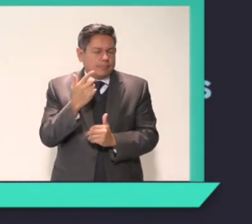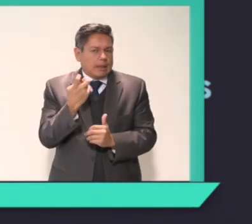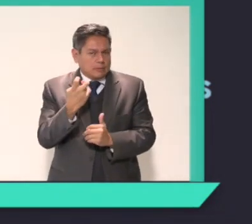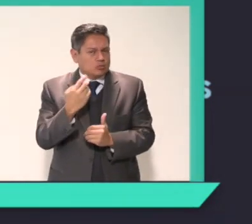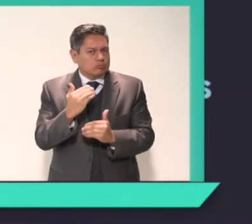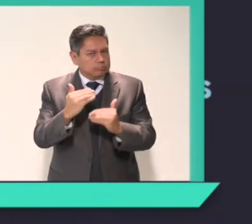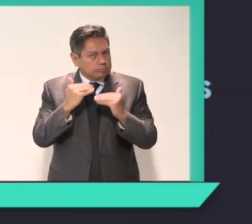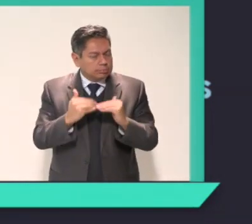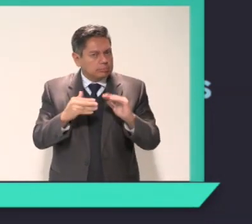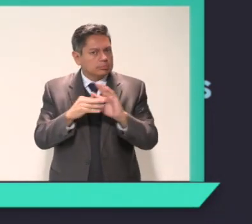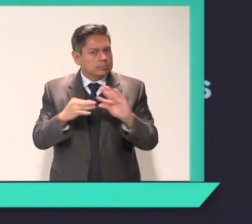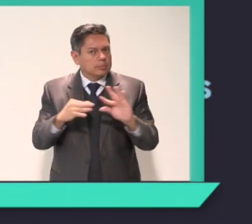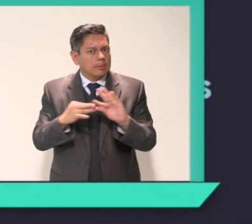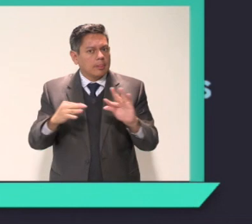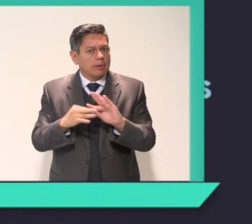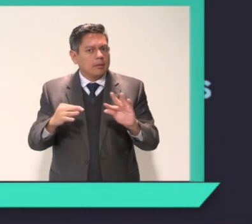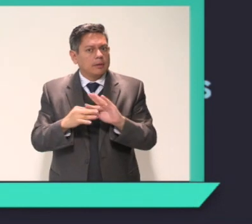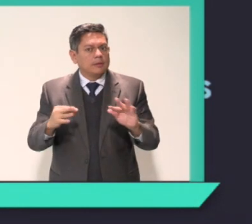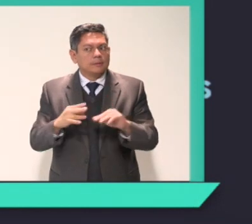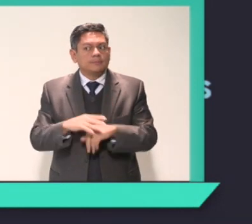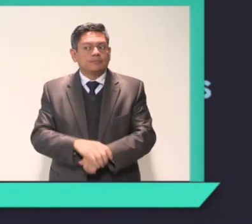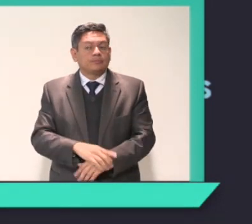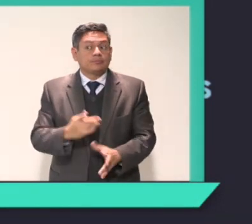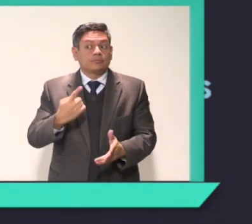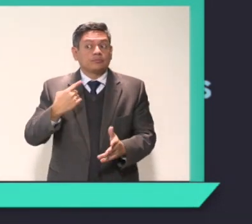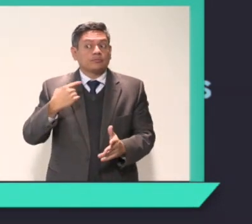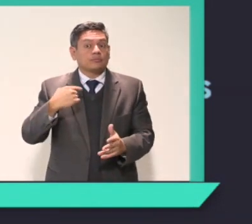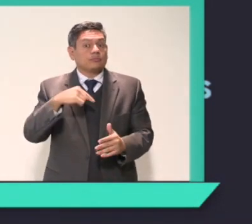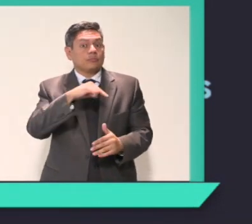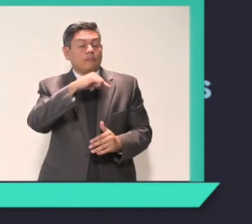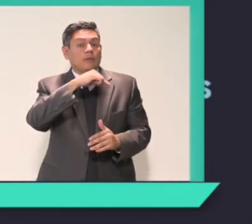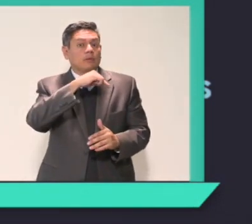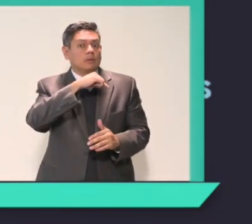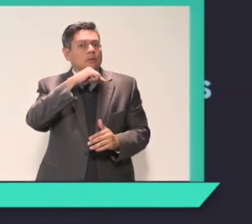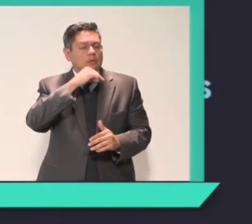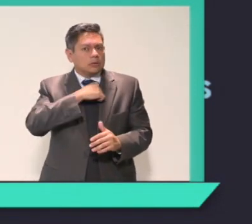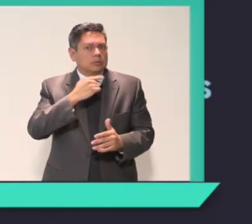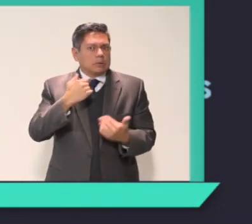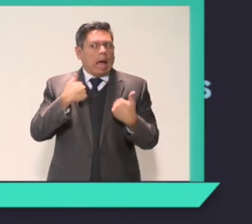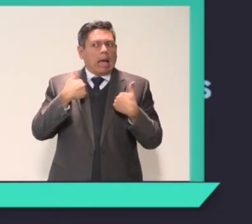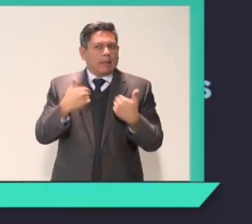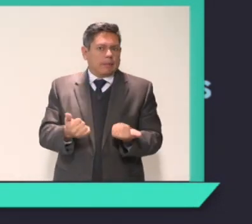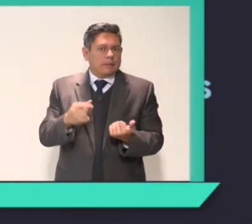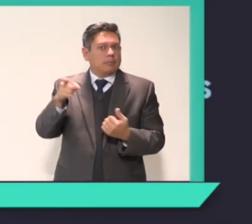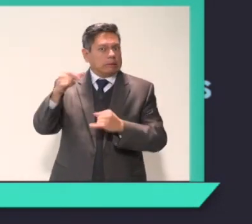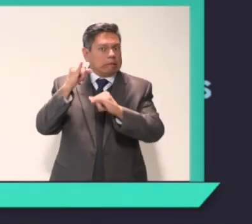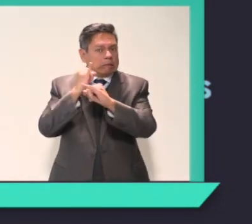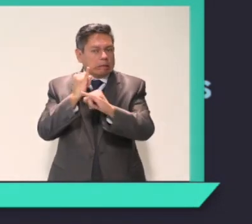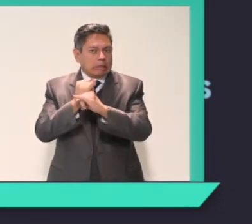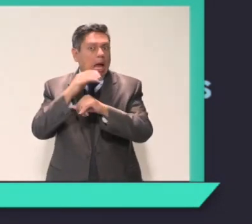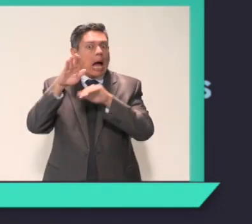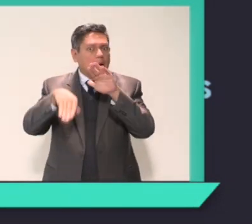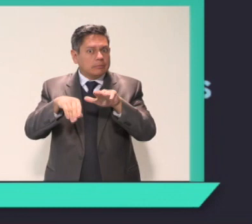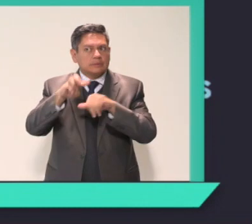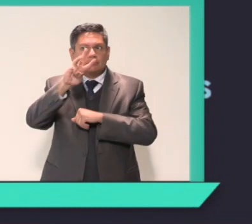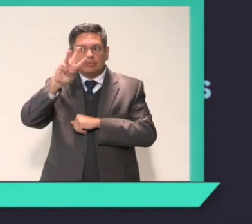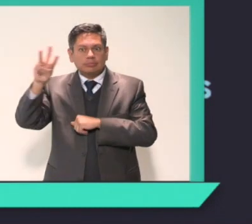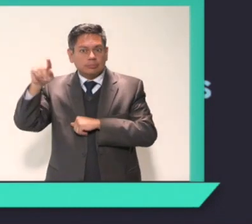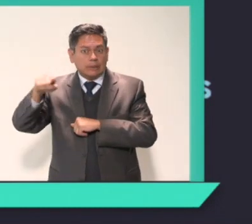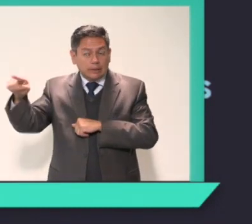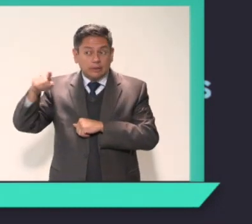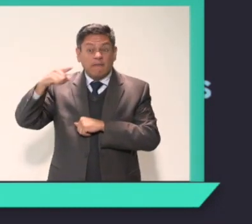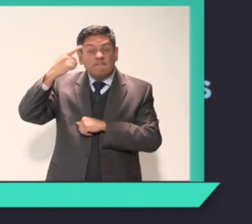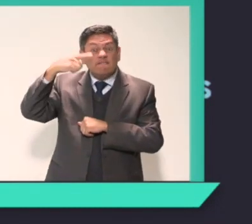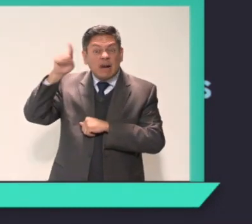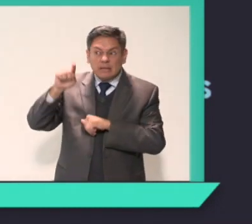es en esta oportunidad que encontrábamos para que las plataformas para acceder a la información pública funcionaran y